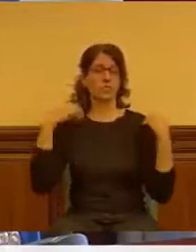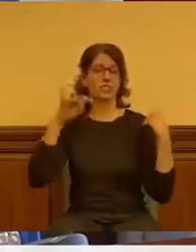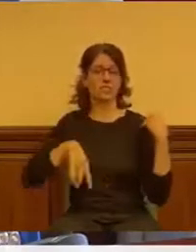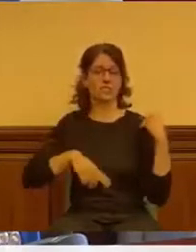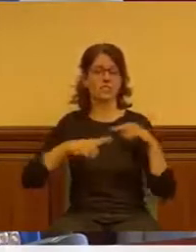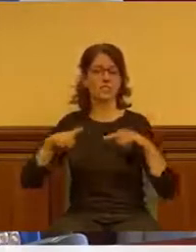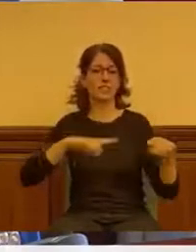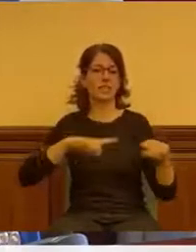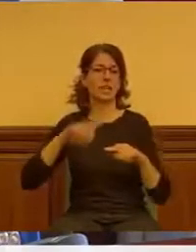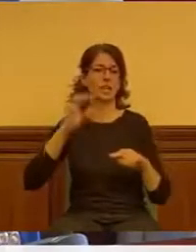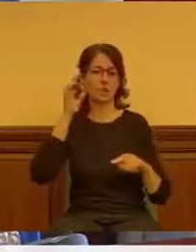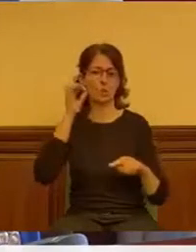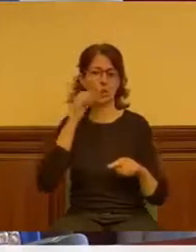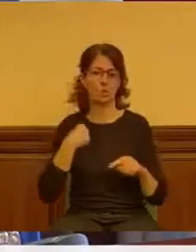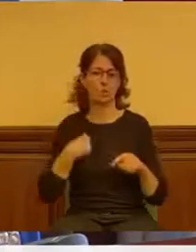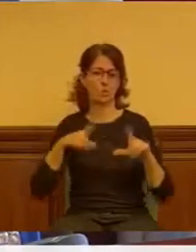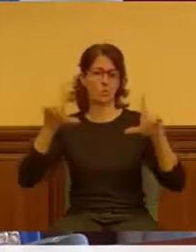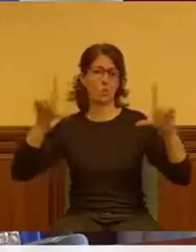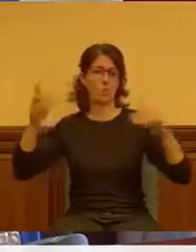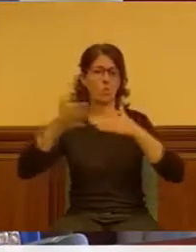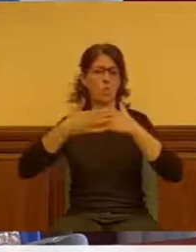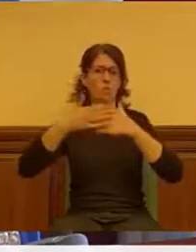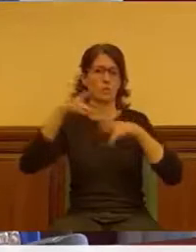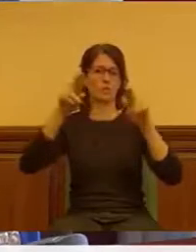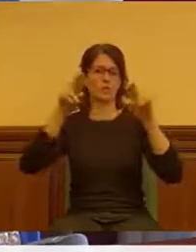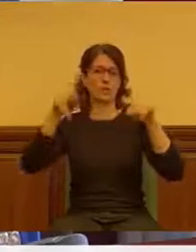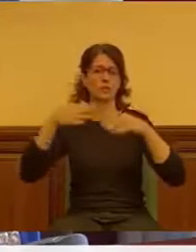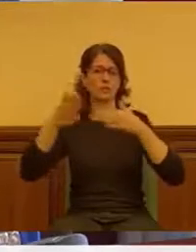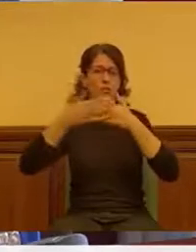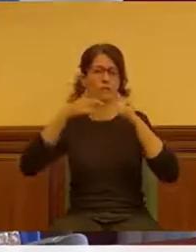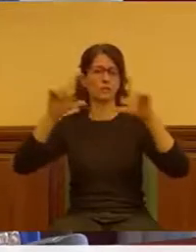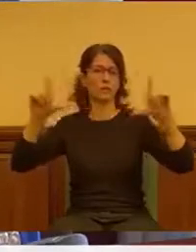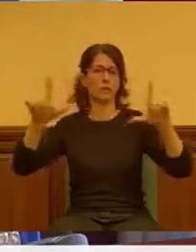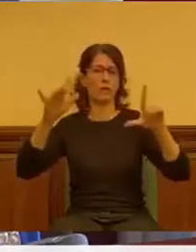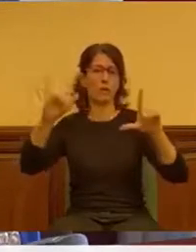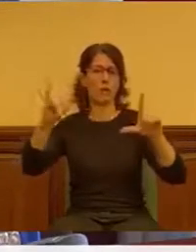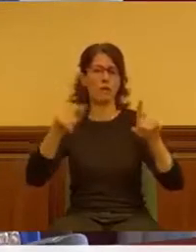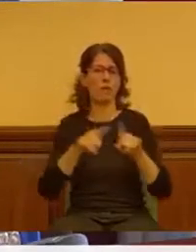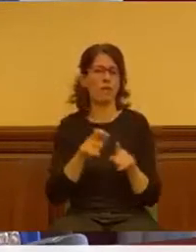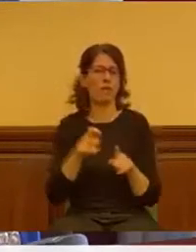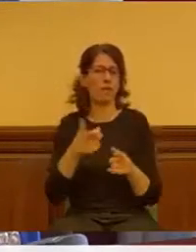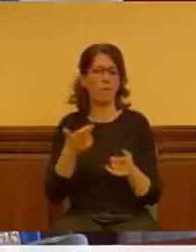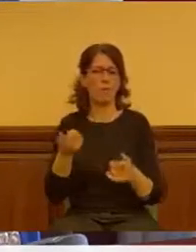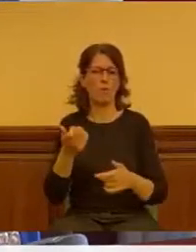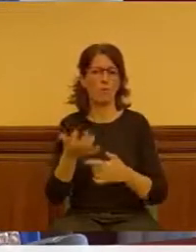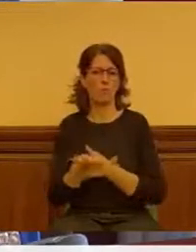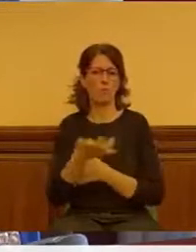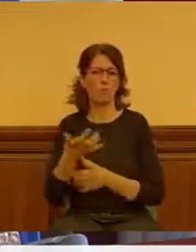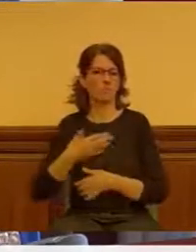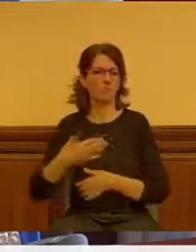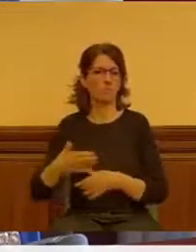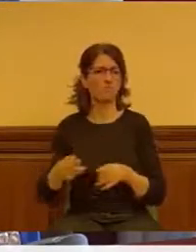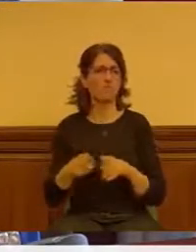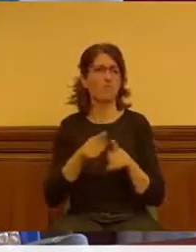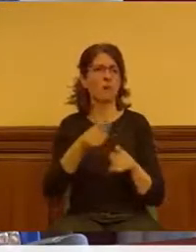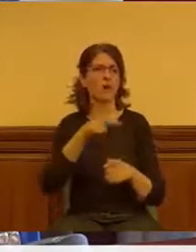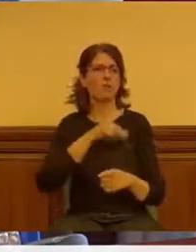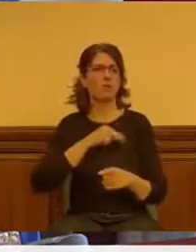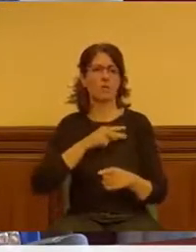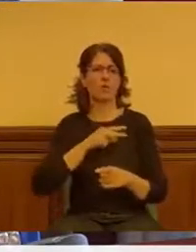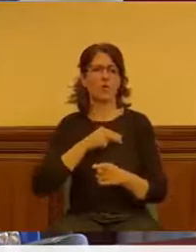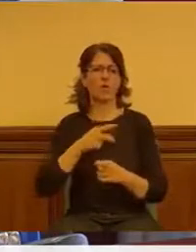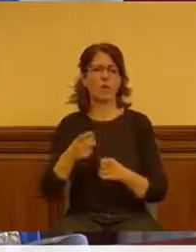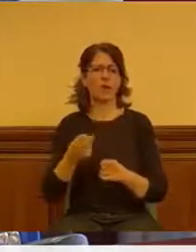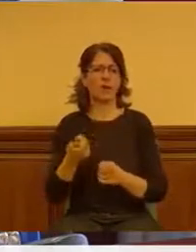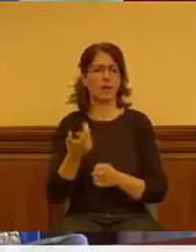cartel en la puerta de la residencia. Y no hay nada más mezquino que una responsable política ataque a las trabajadoras y